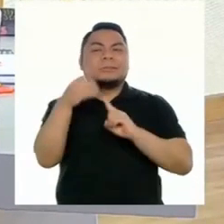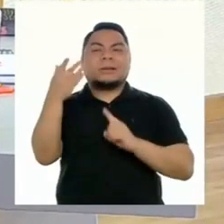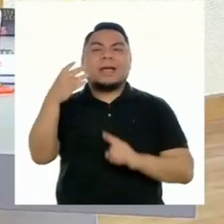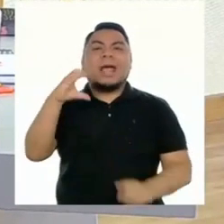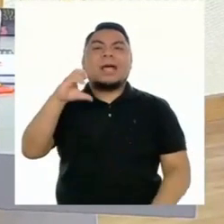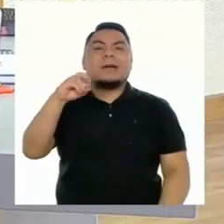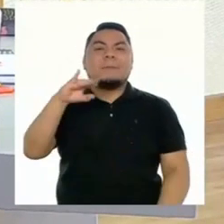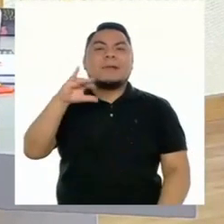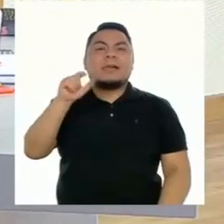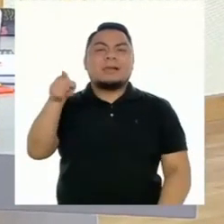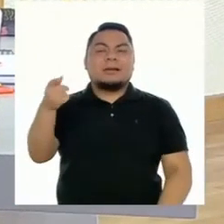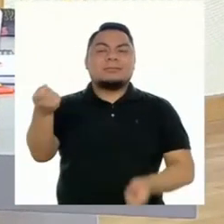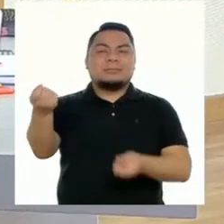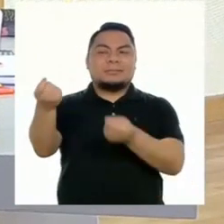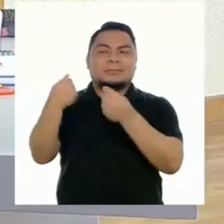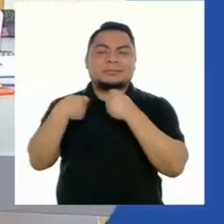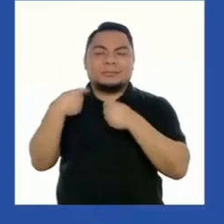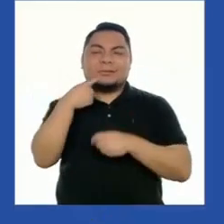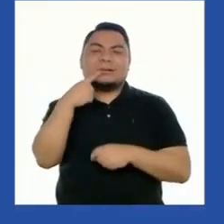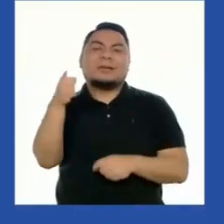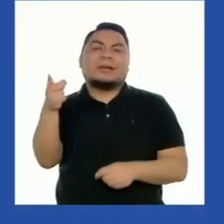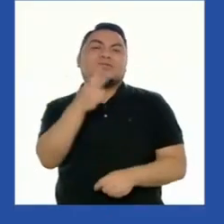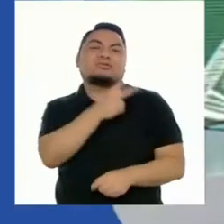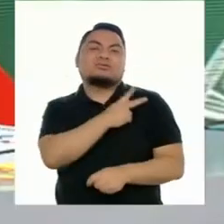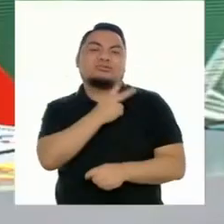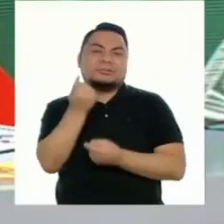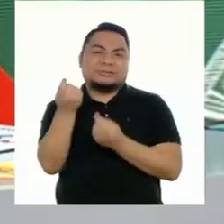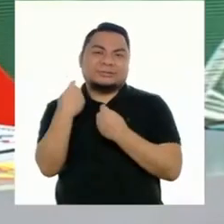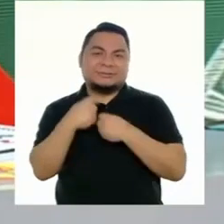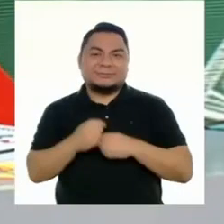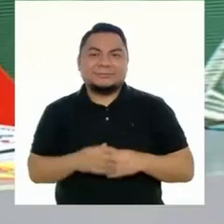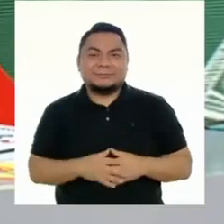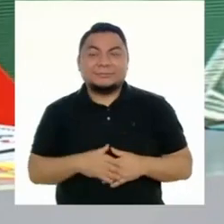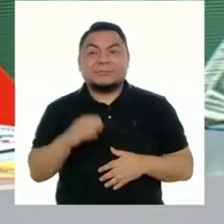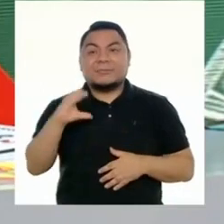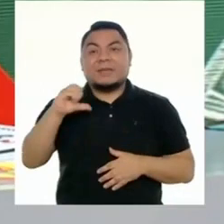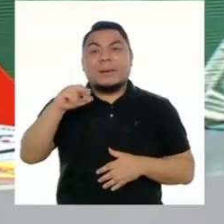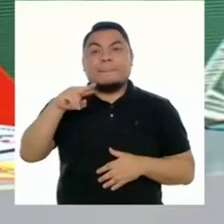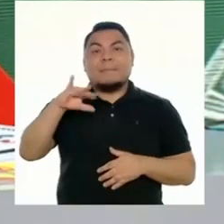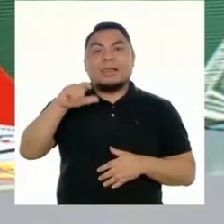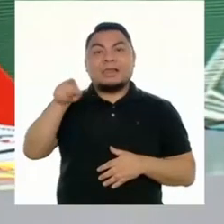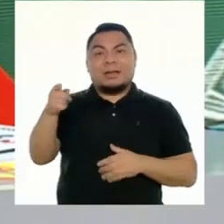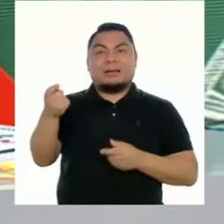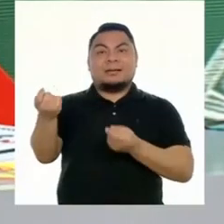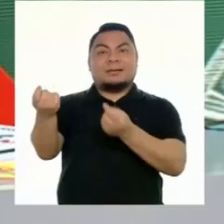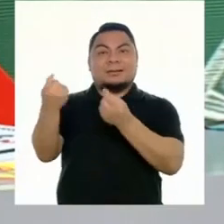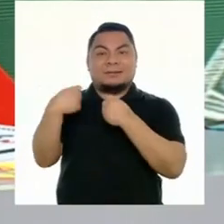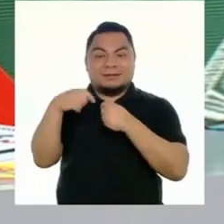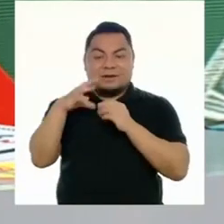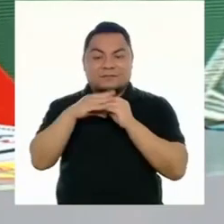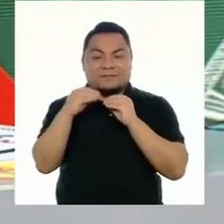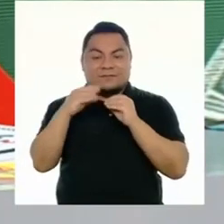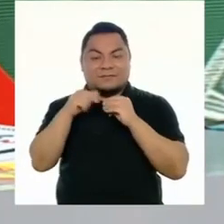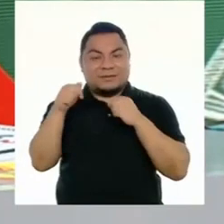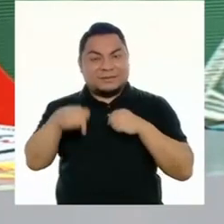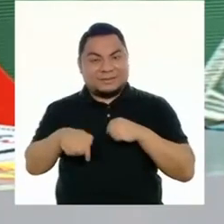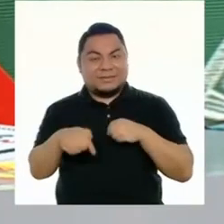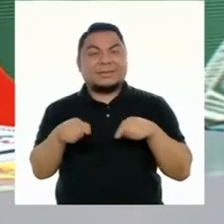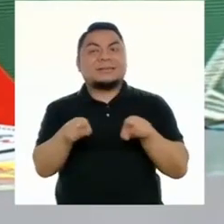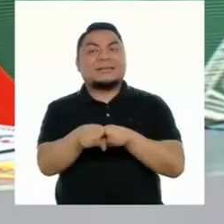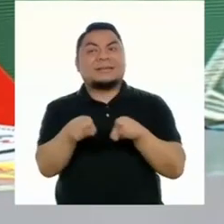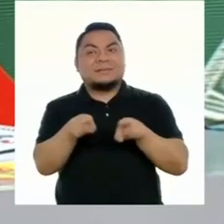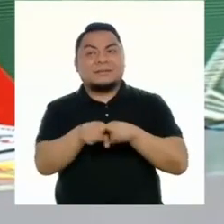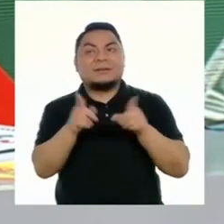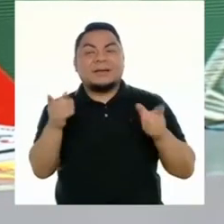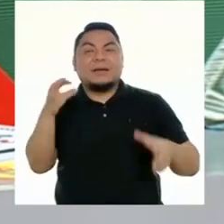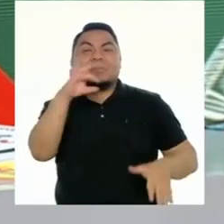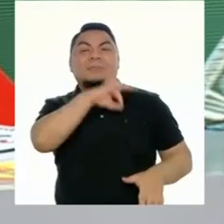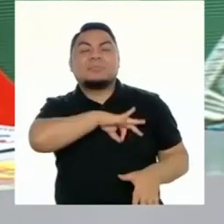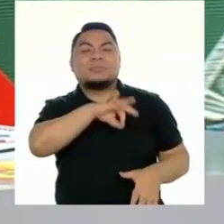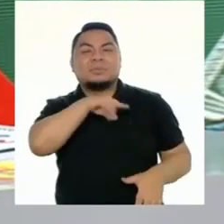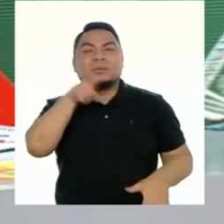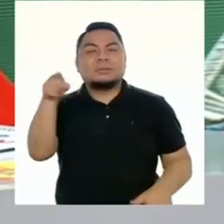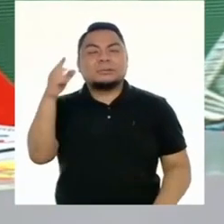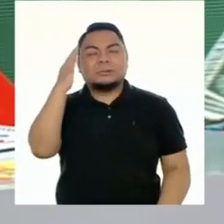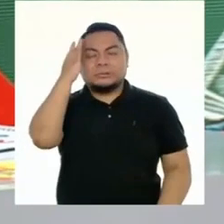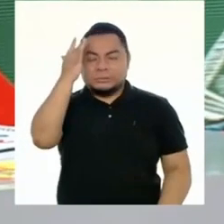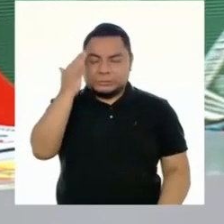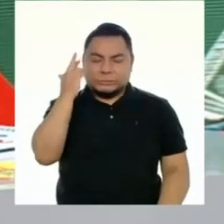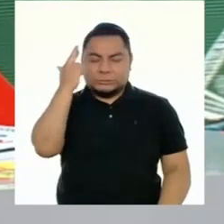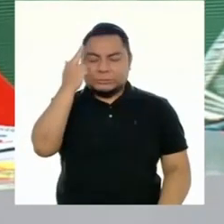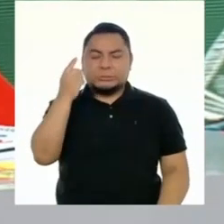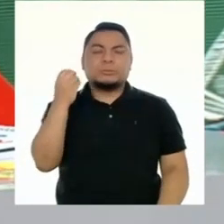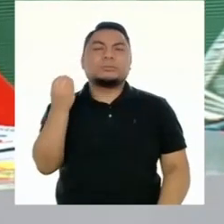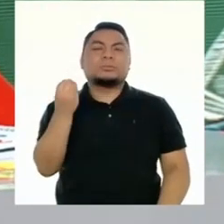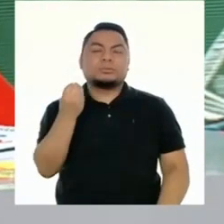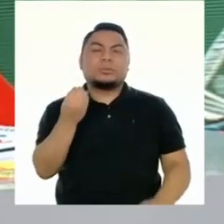Camila, un adolescente de segundo grado. Camila no solo me compartió estas frutas, sino también aprovechó en reflexionar